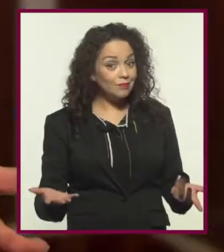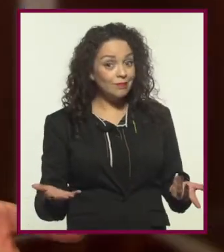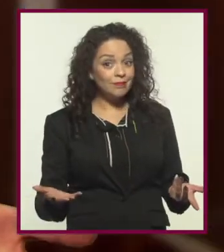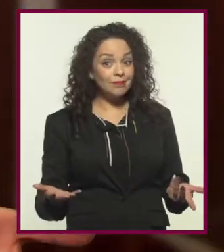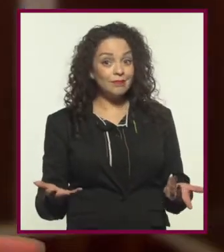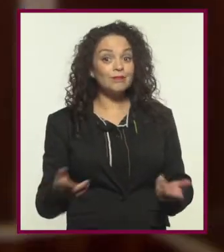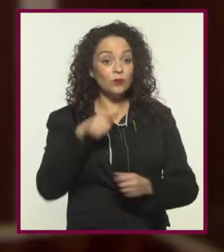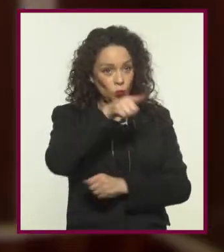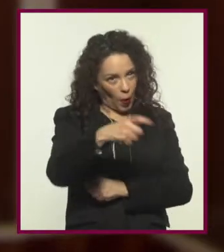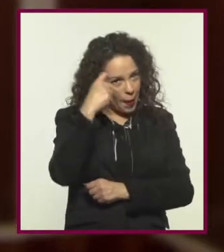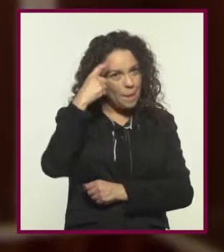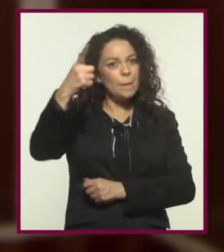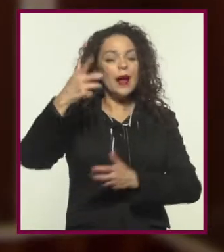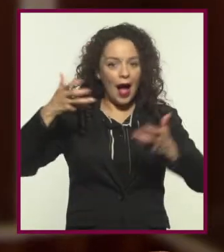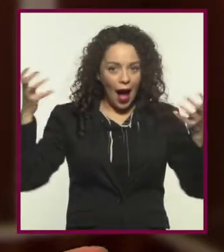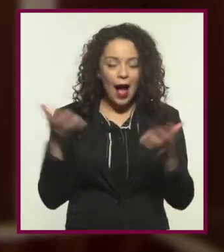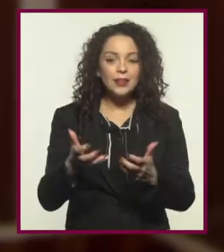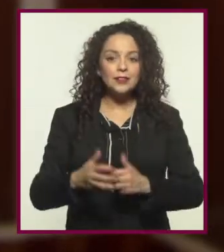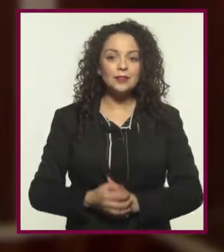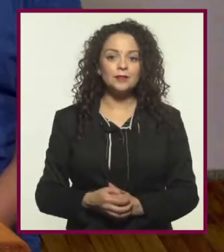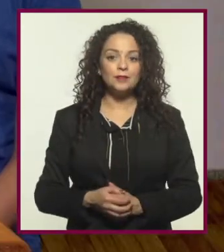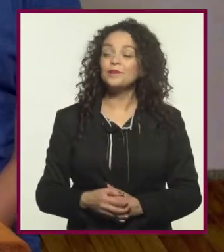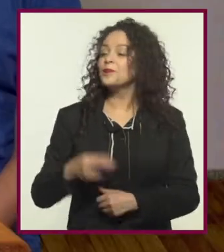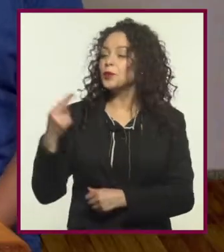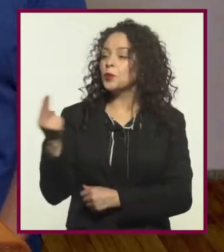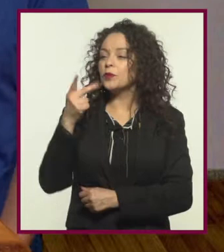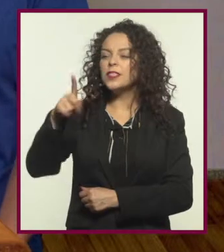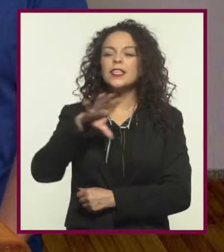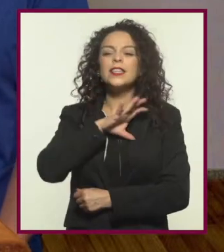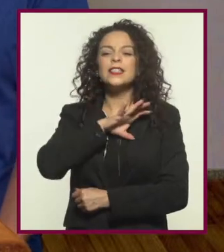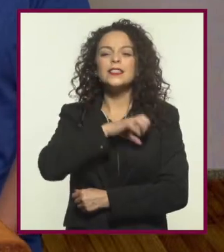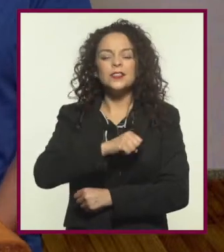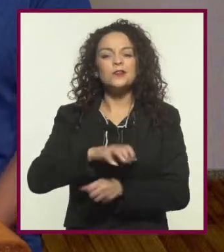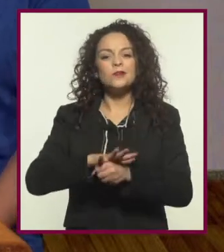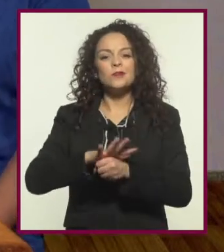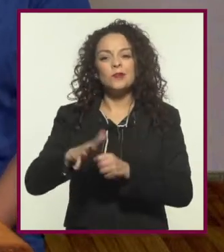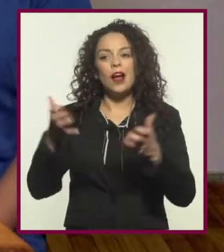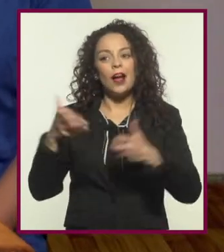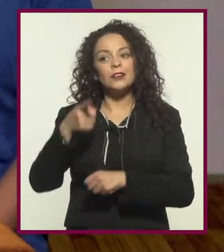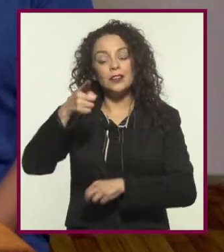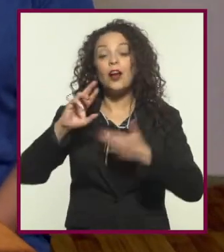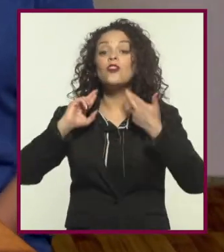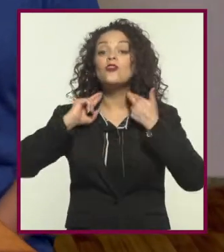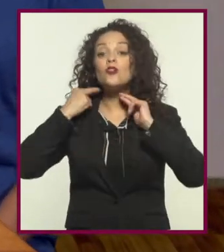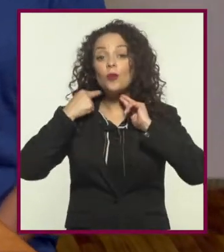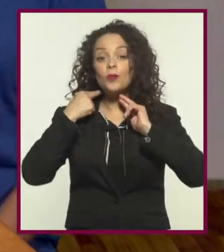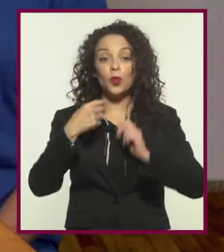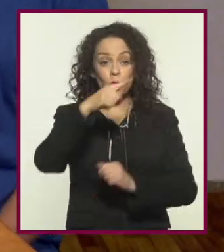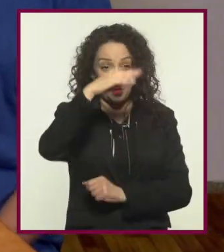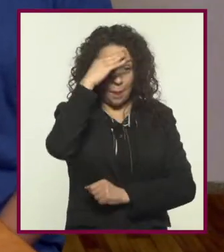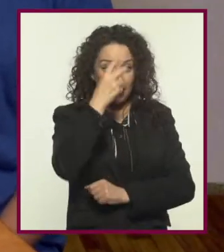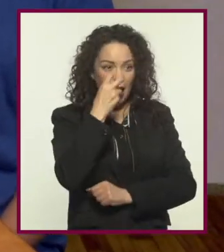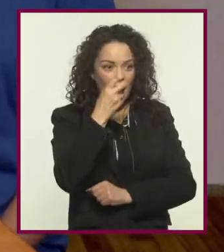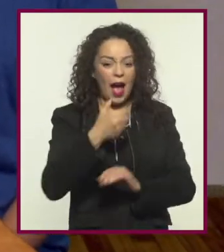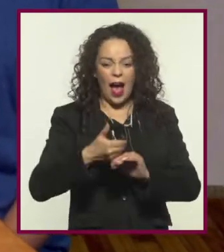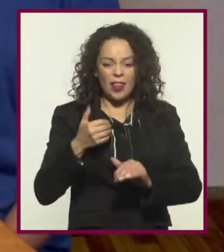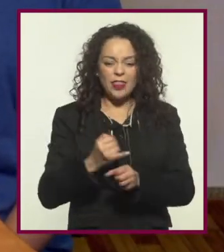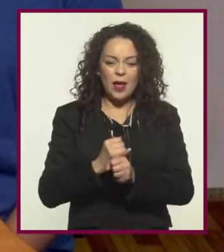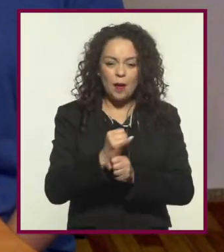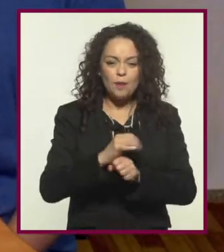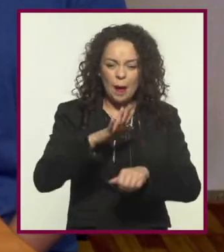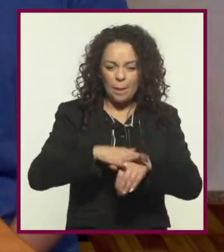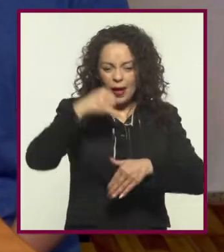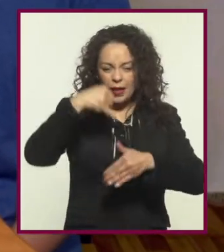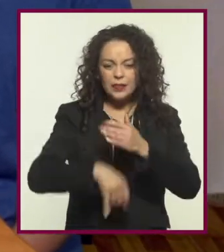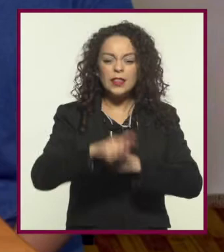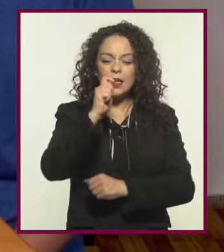¡Pues vas! ¡Inventamos! Y a ustedes, ¿qué les gustaría que hiciera su robot? Y mientras piensan en eso, ¿por